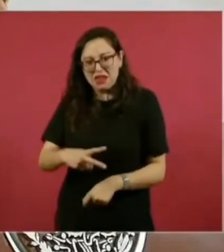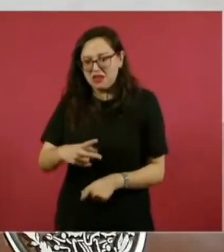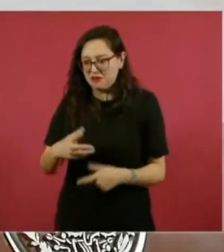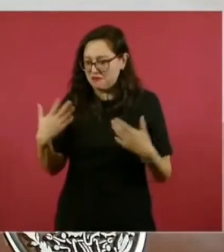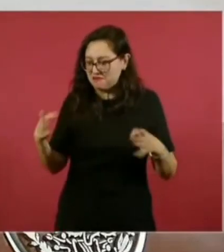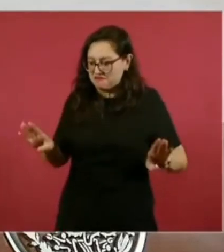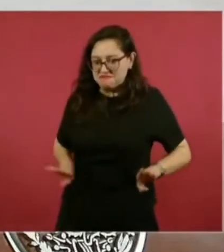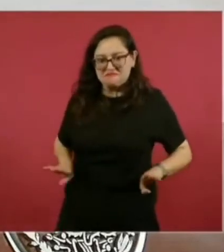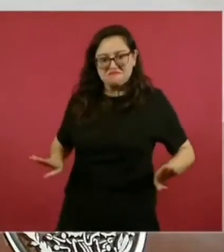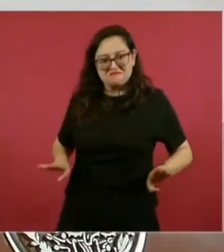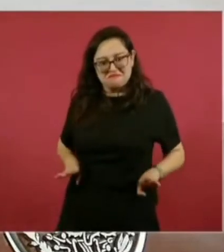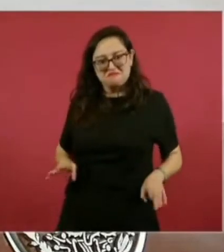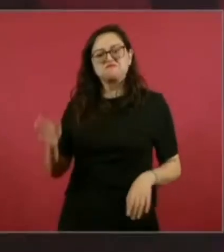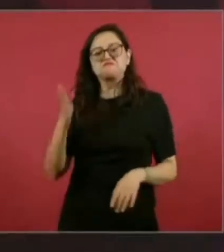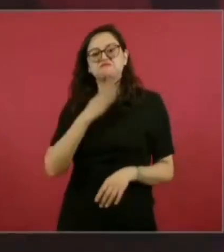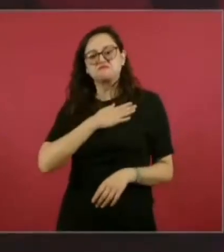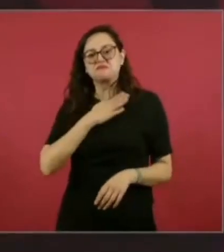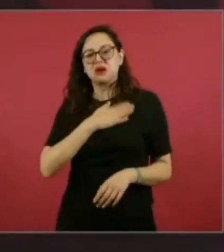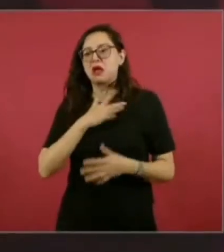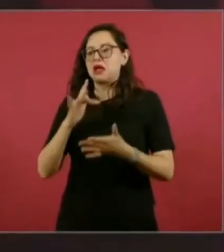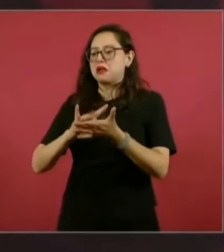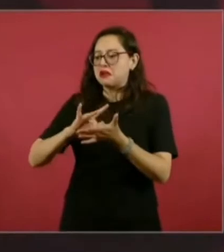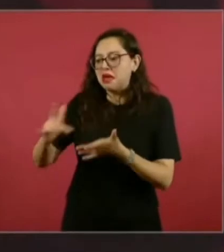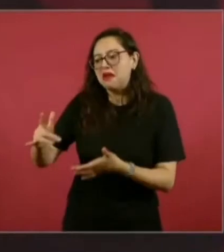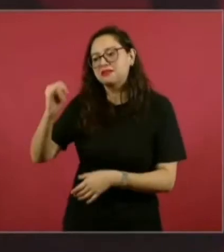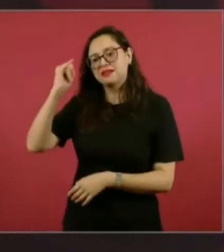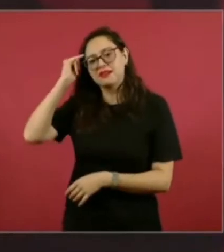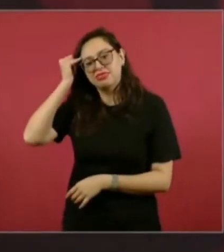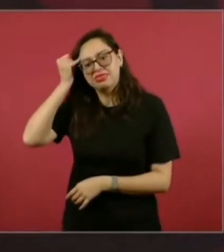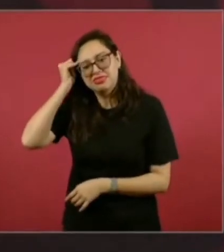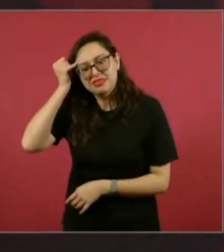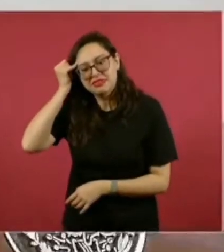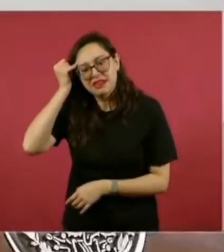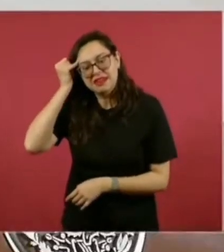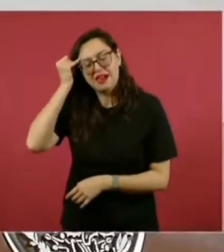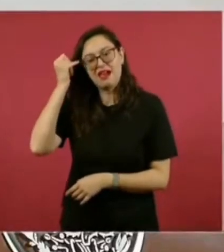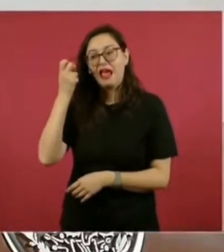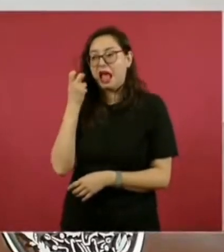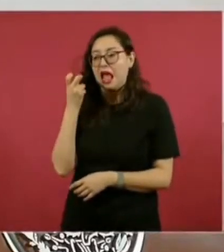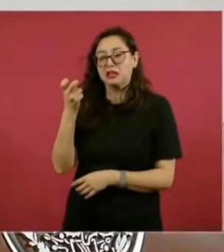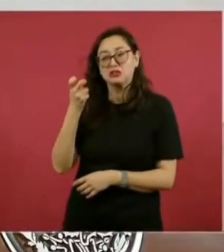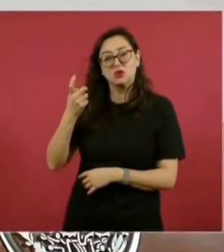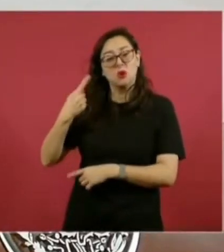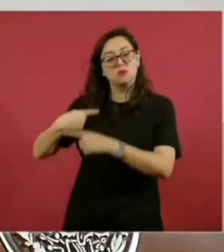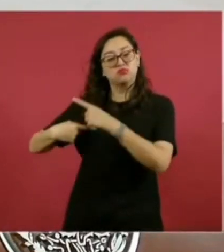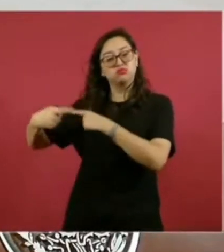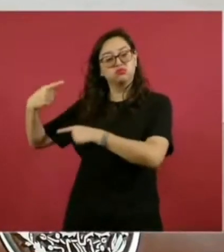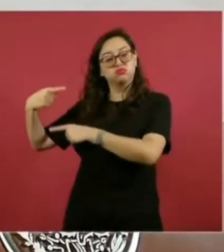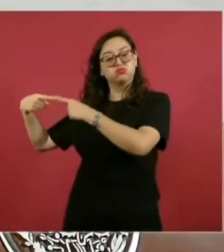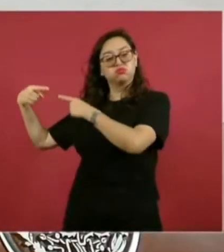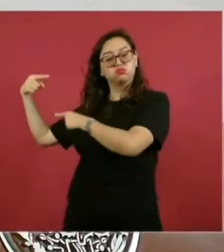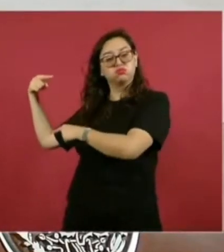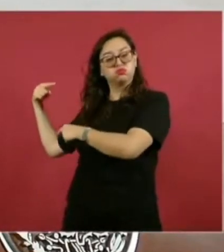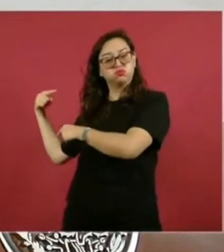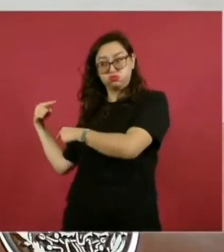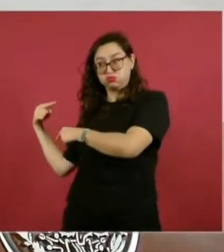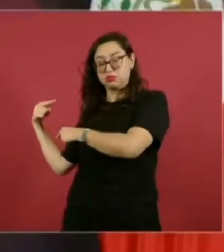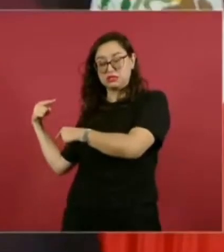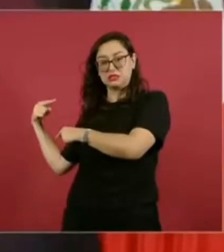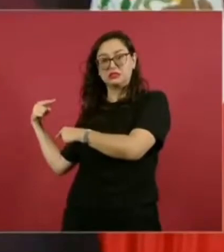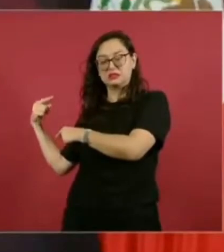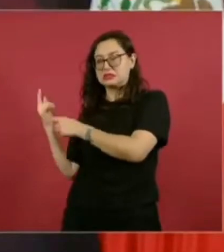antepasados, sobre todo al México profundo, al México prehispánico.